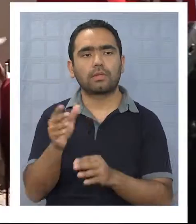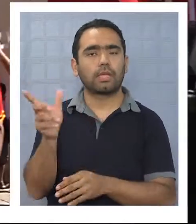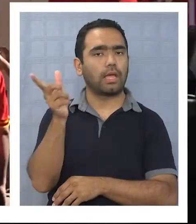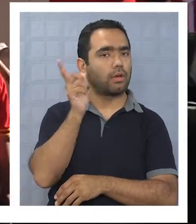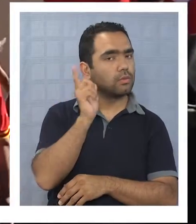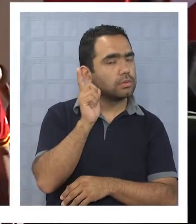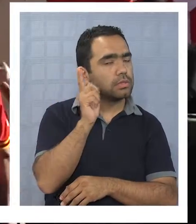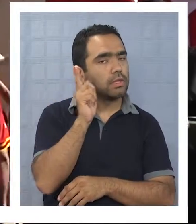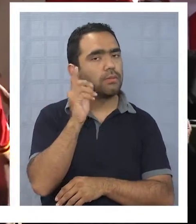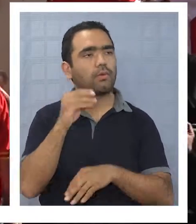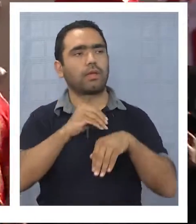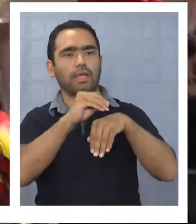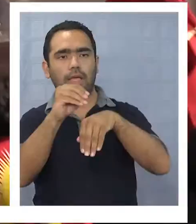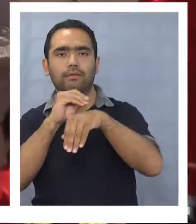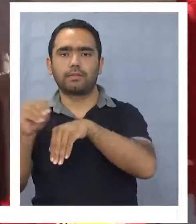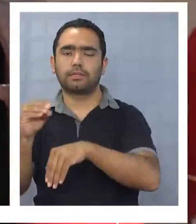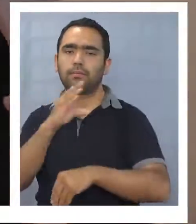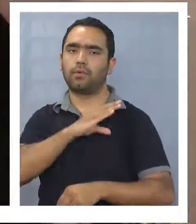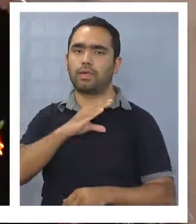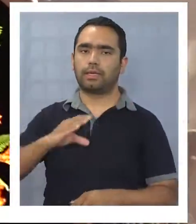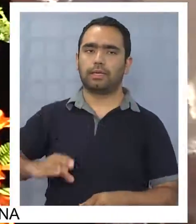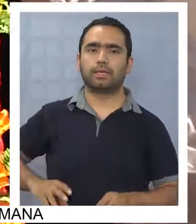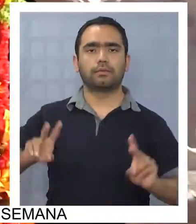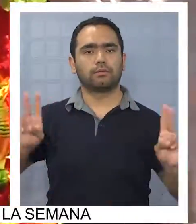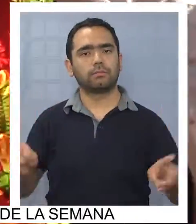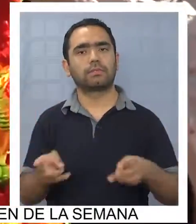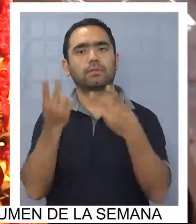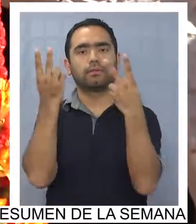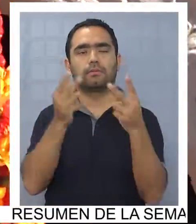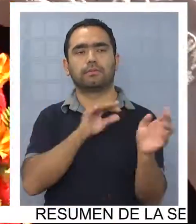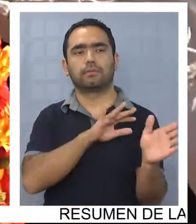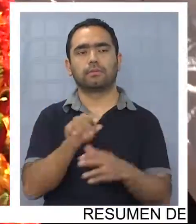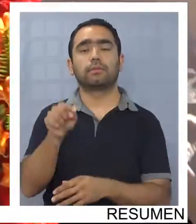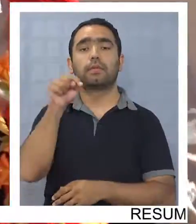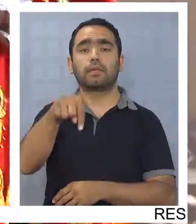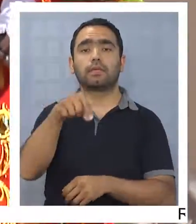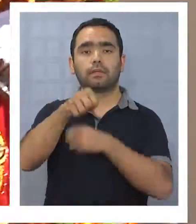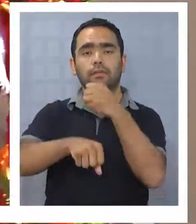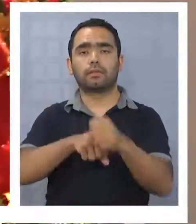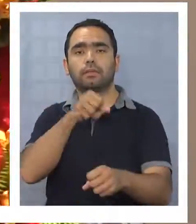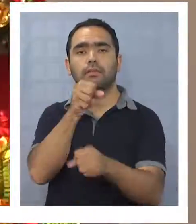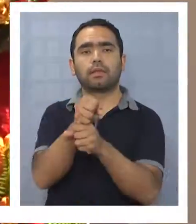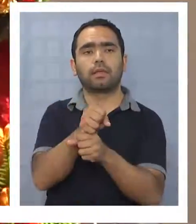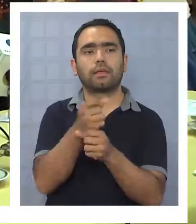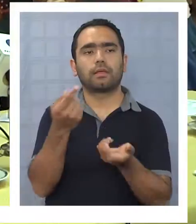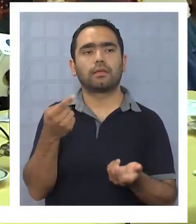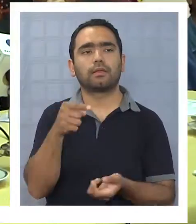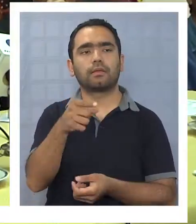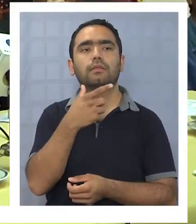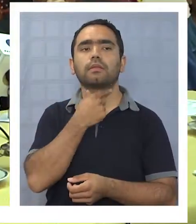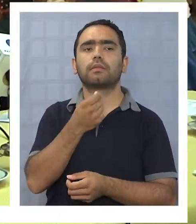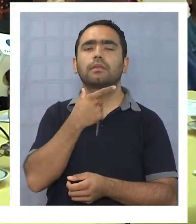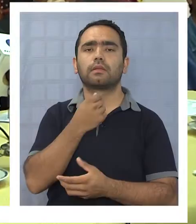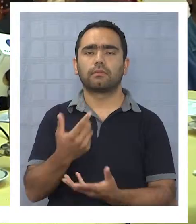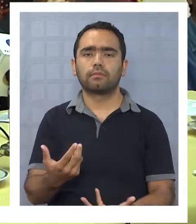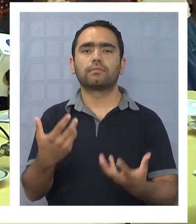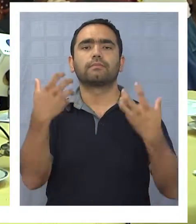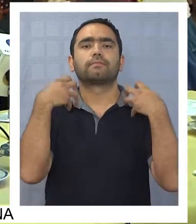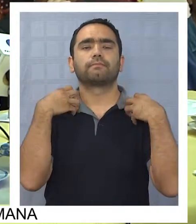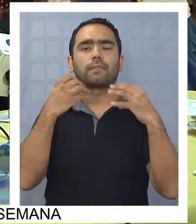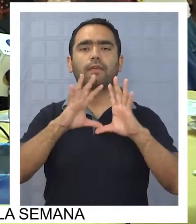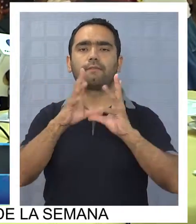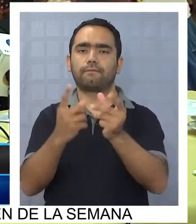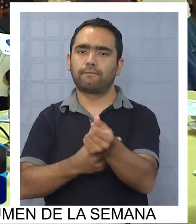anunciamos a Cristo Salvador. Este año, como opción prioritaria, queremos asumir las